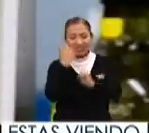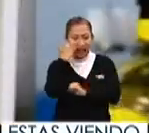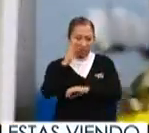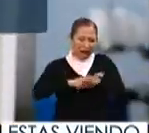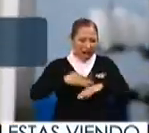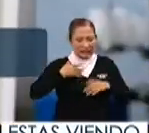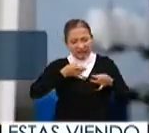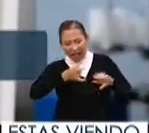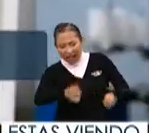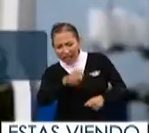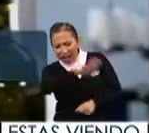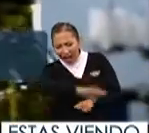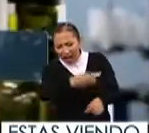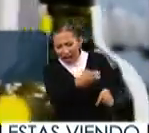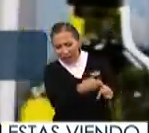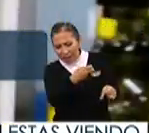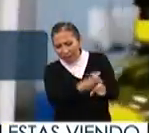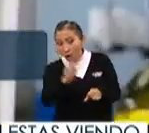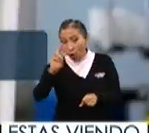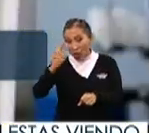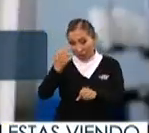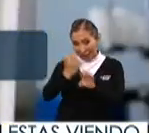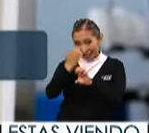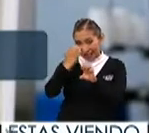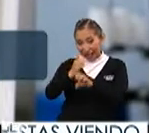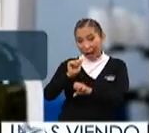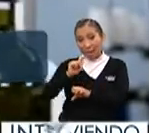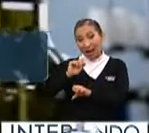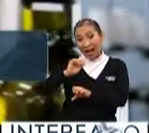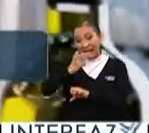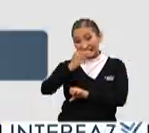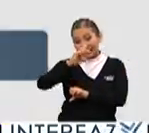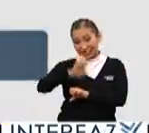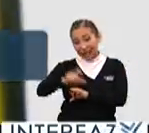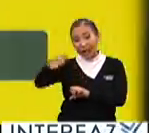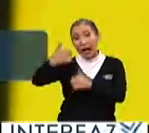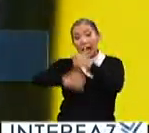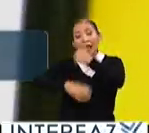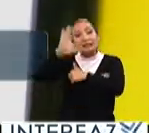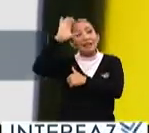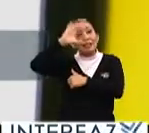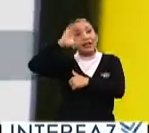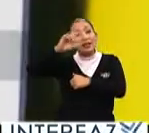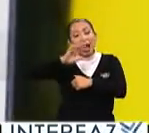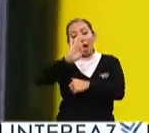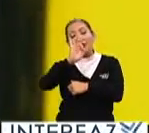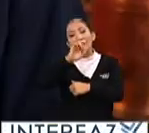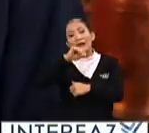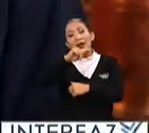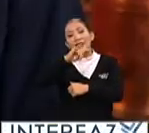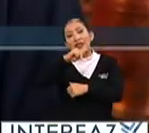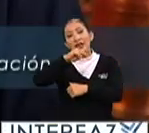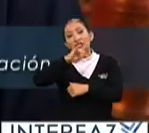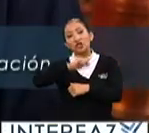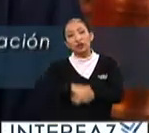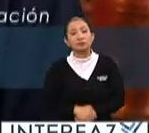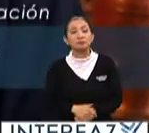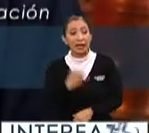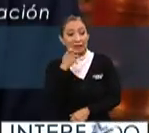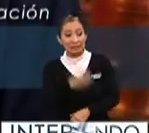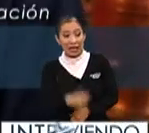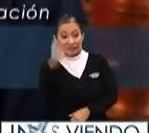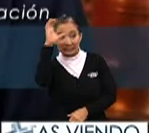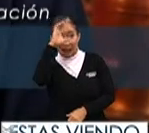aumentar la calidad en este sector la Universidad del Estado de Appalachian creó la carrera en ciencias de la fermentación Fermentation Sciences